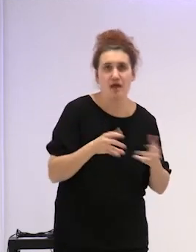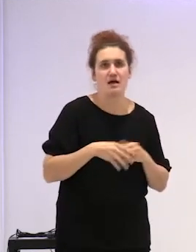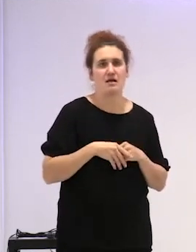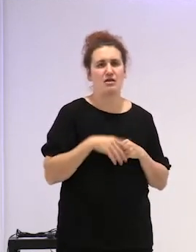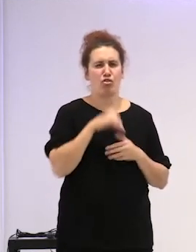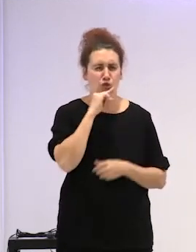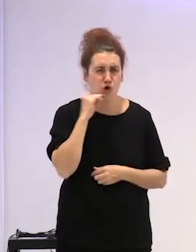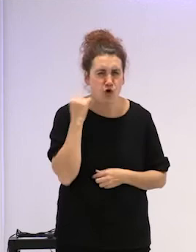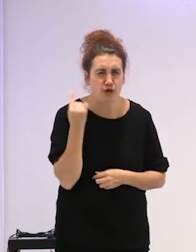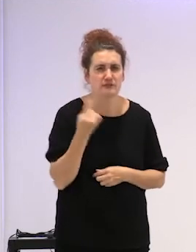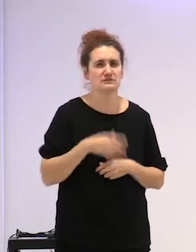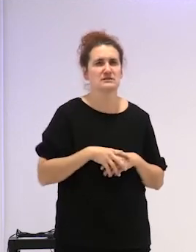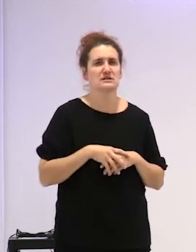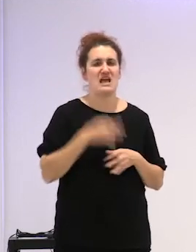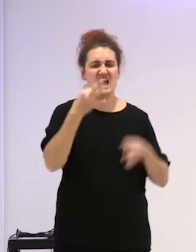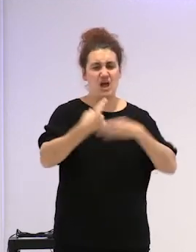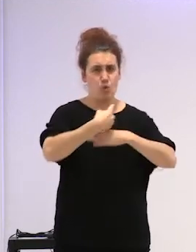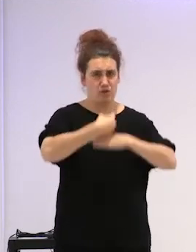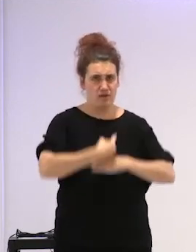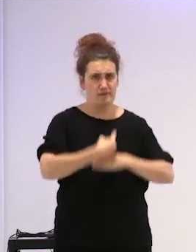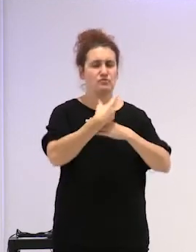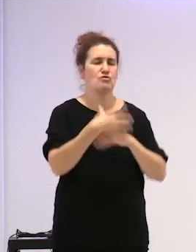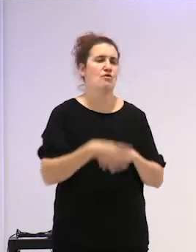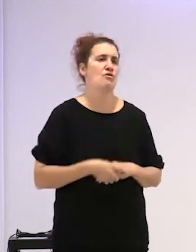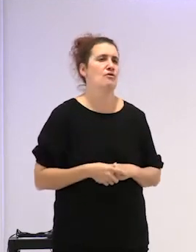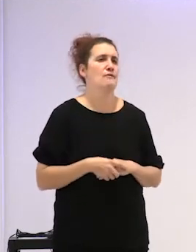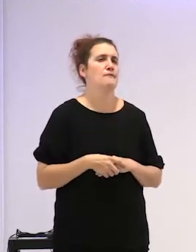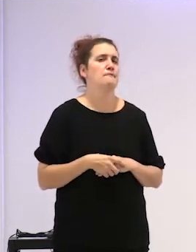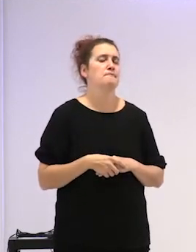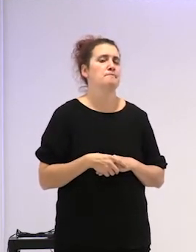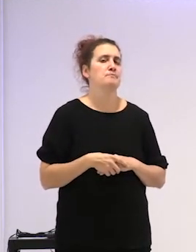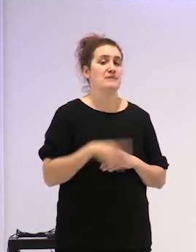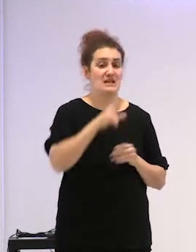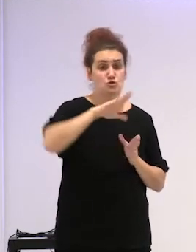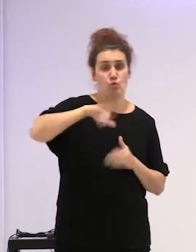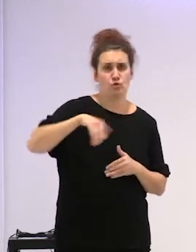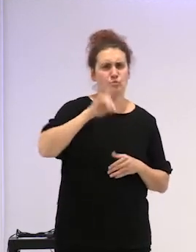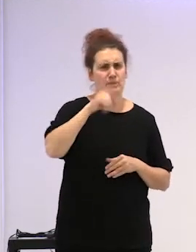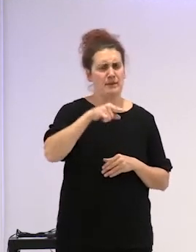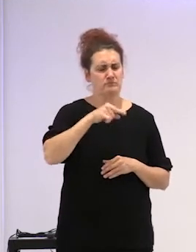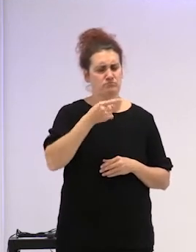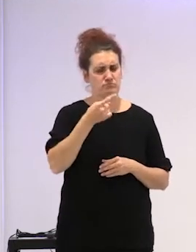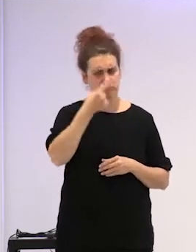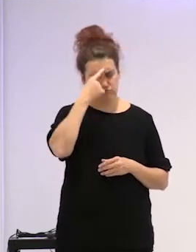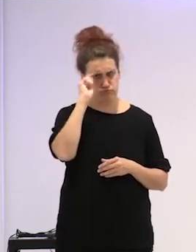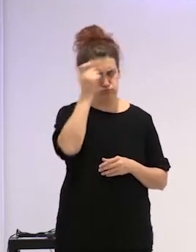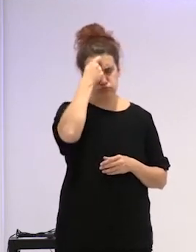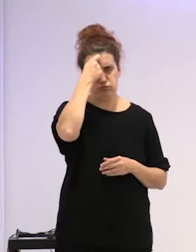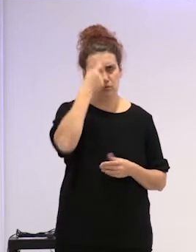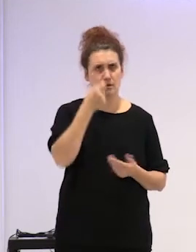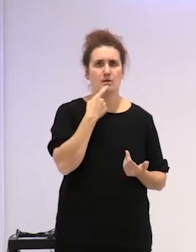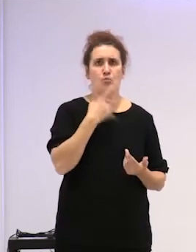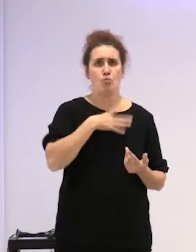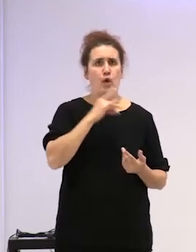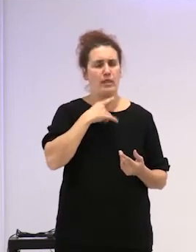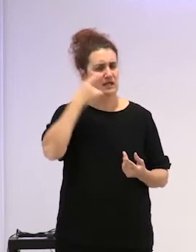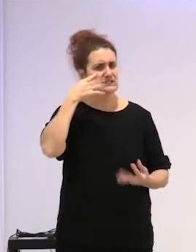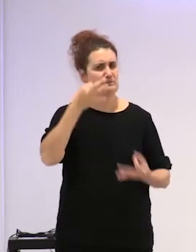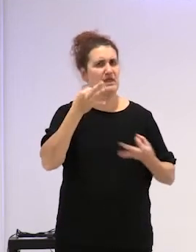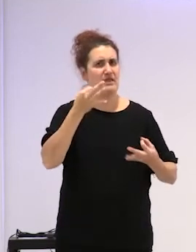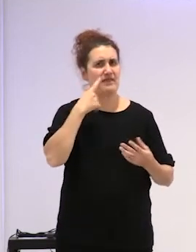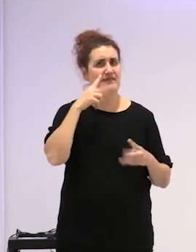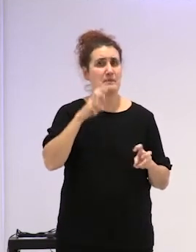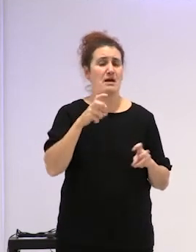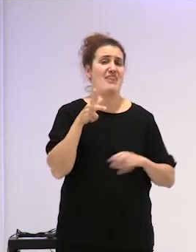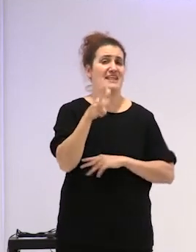dolores, enjuiciamientos. Esto último también me llegó, quizá por mi especialidad en derecho